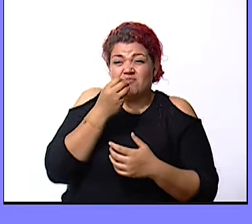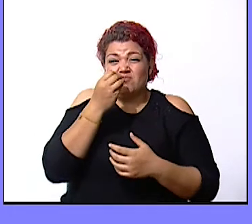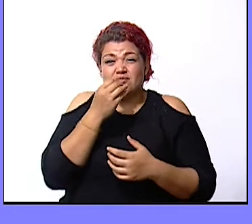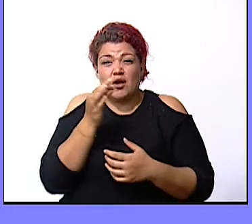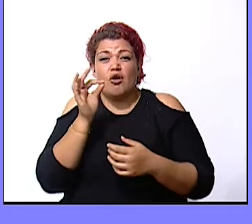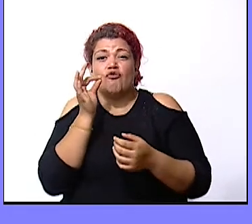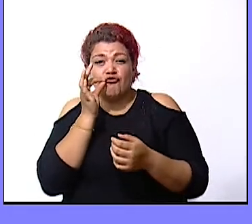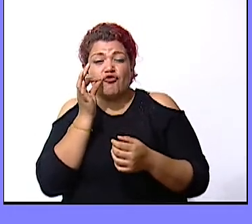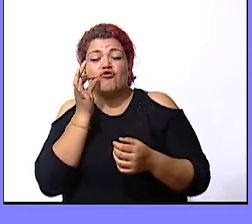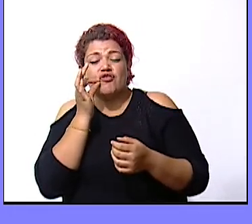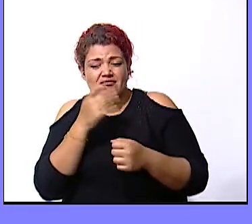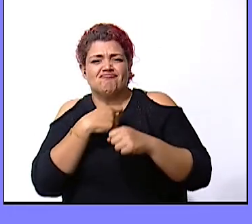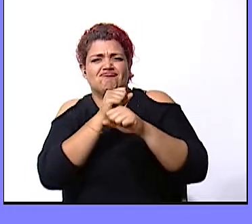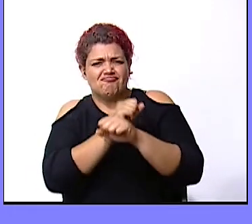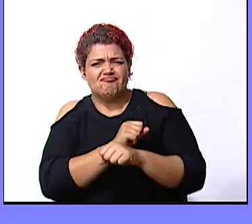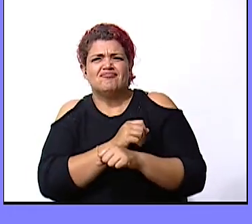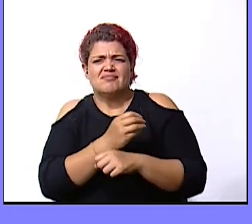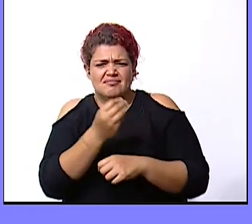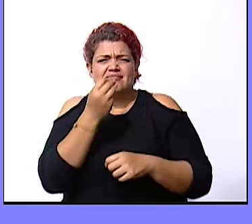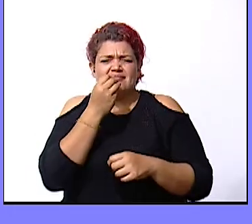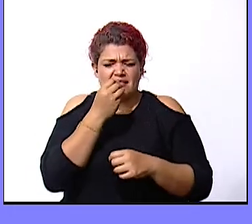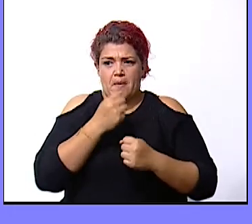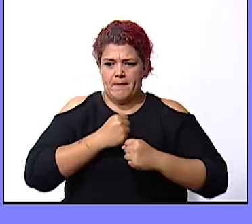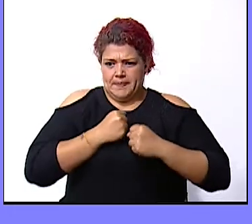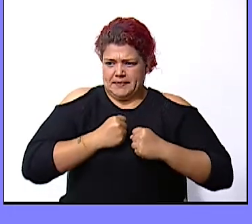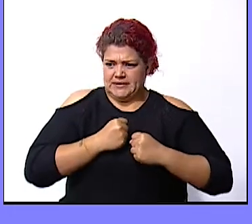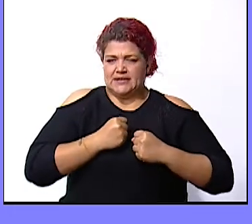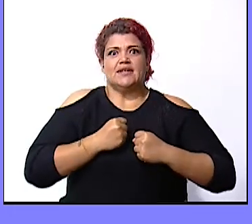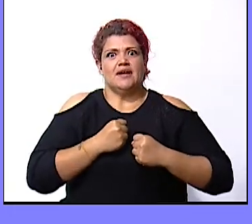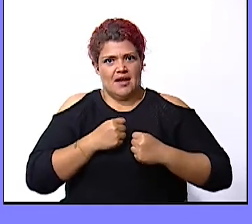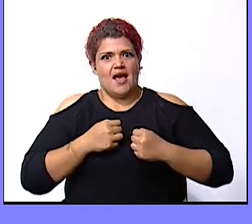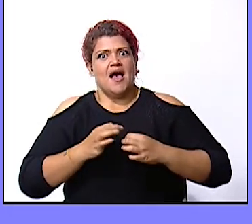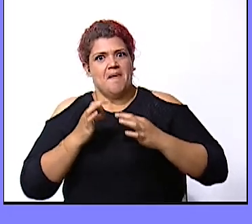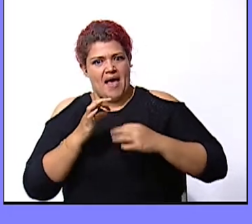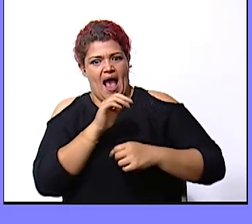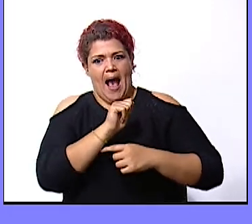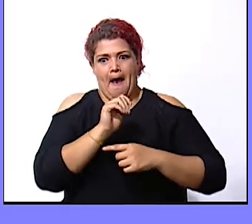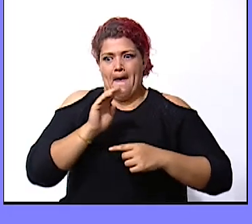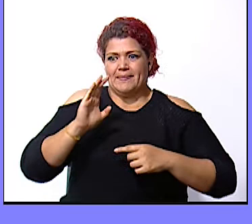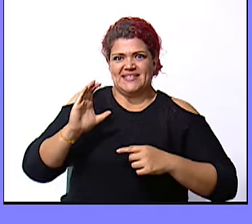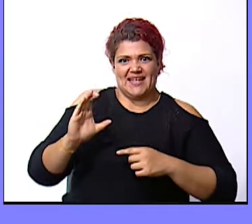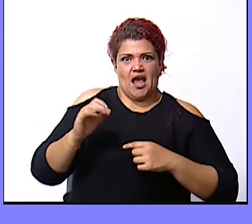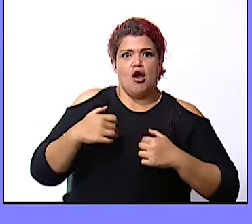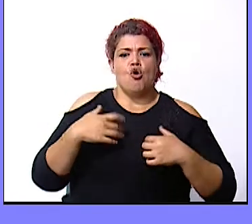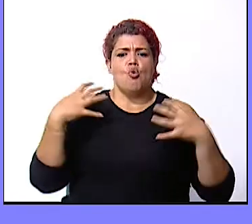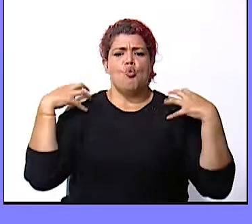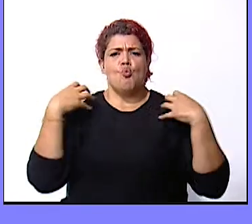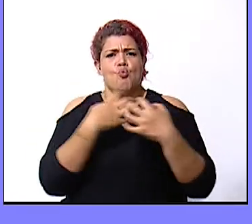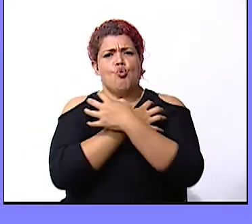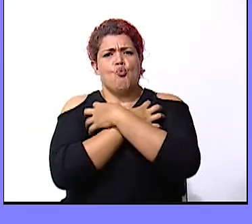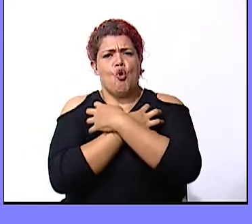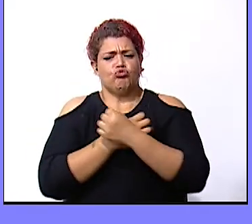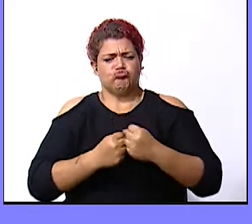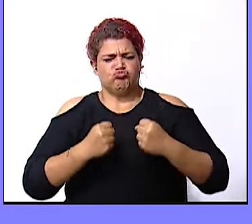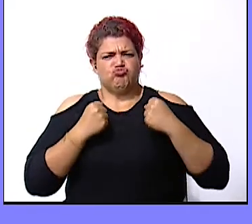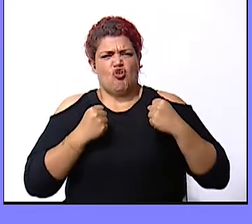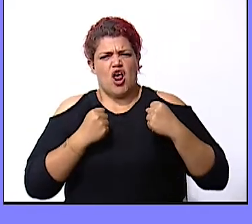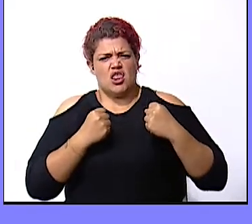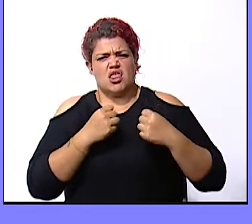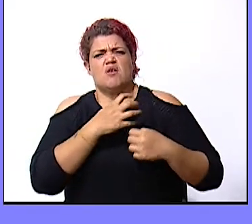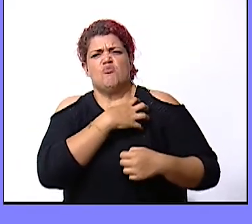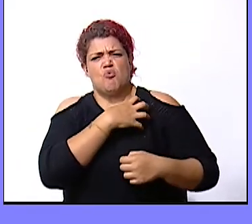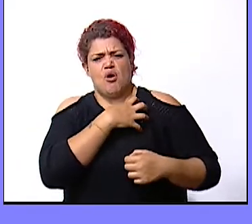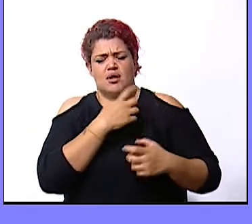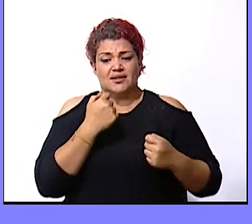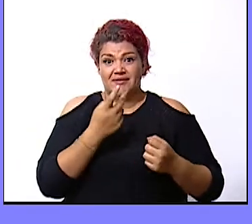acostumbrar al consumir vitamina sabeis tus pulmones vas a fortalecer las